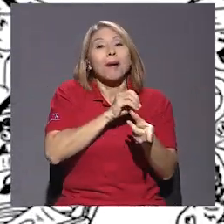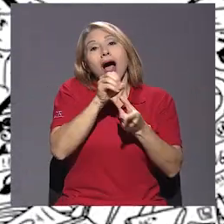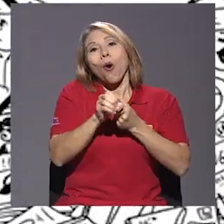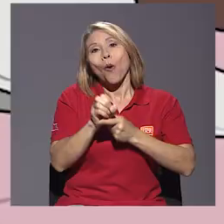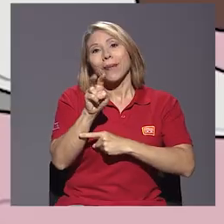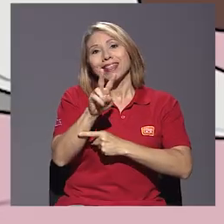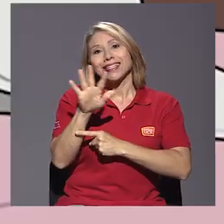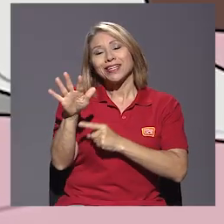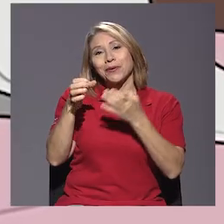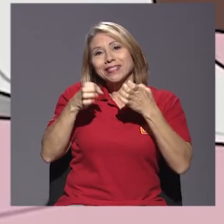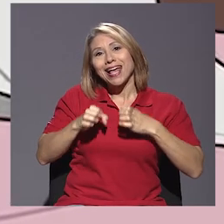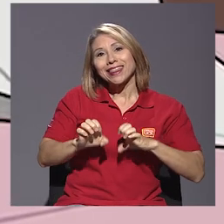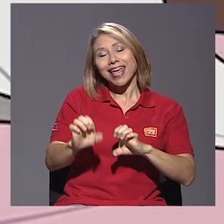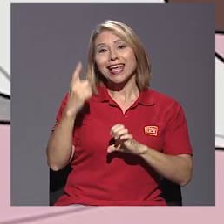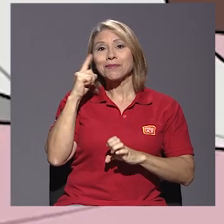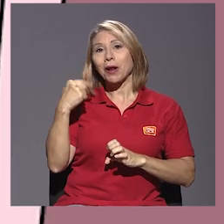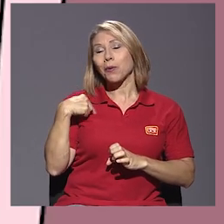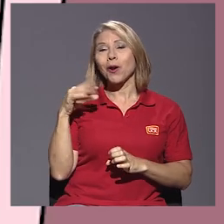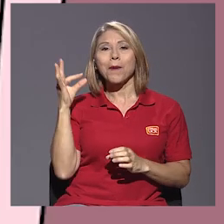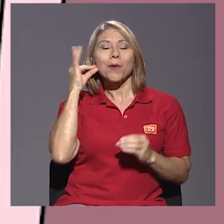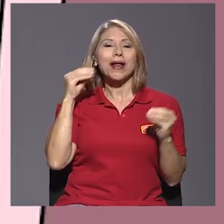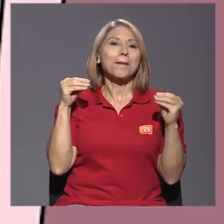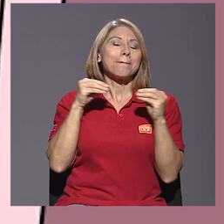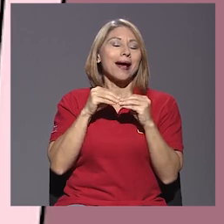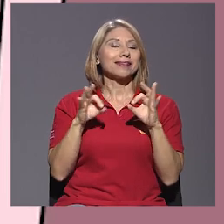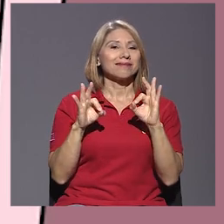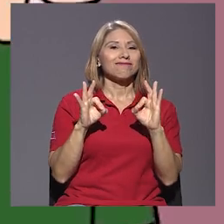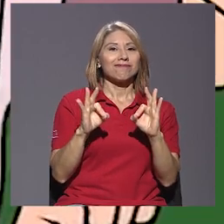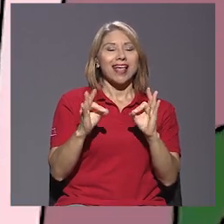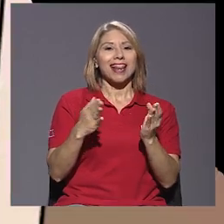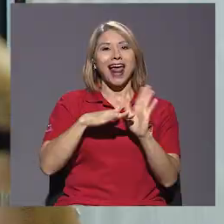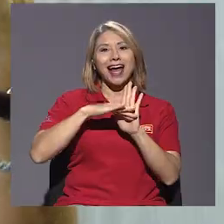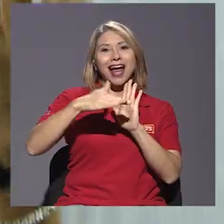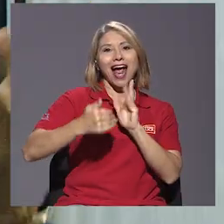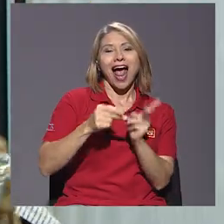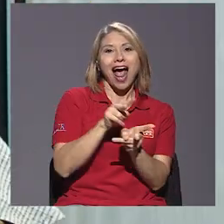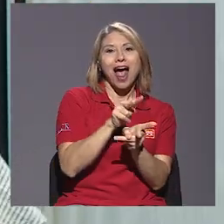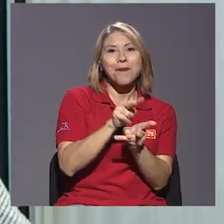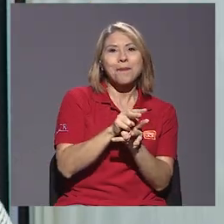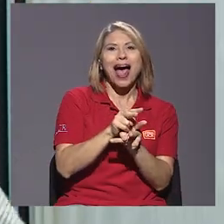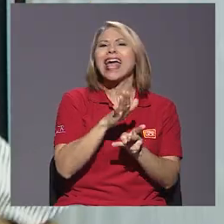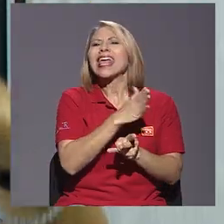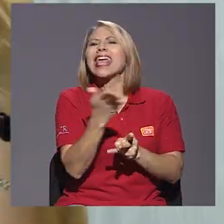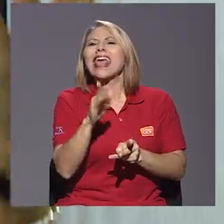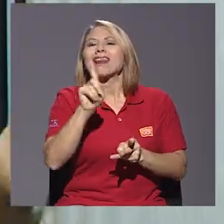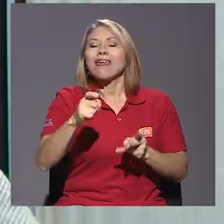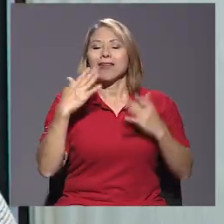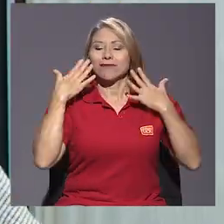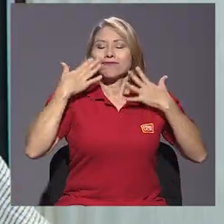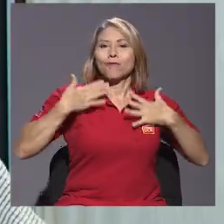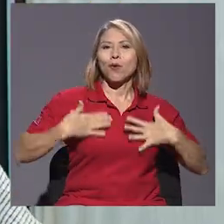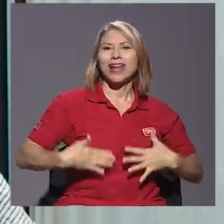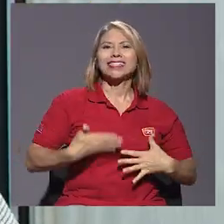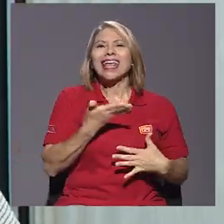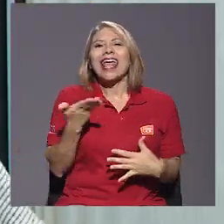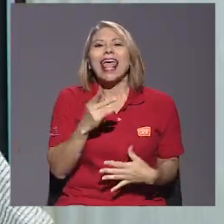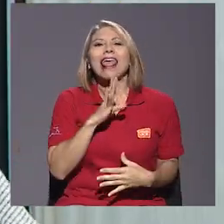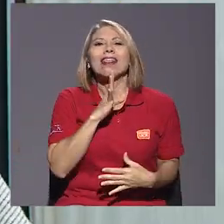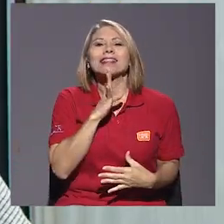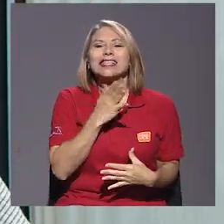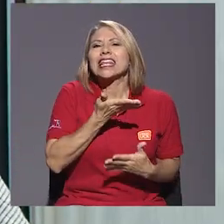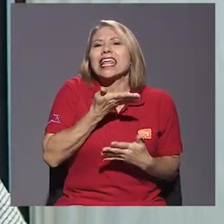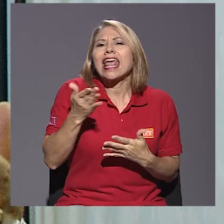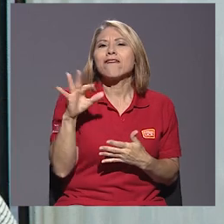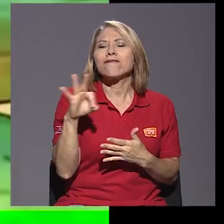las 25 estrategias para hacer la mujer más sexy en la cama, qué ponerte, qué decir, qué tomar, qué